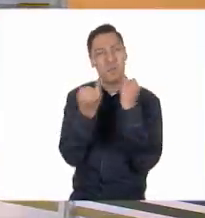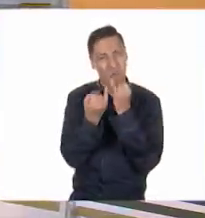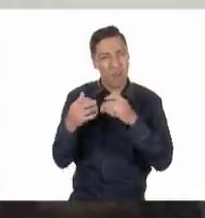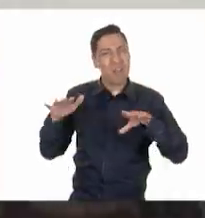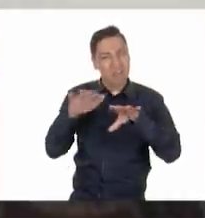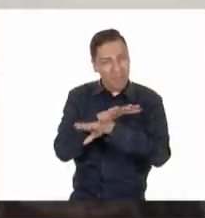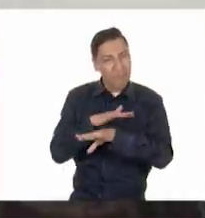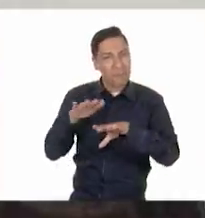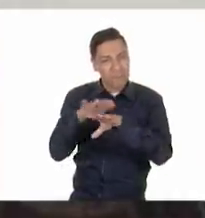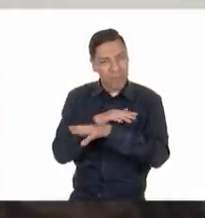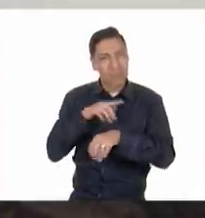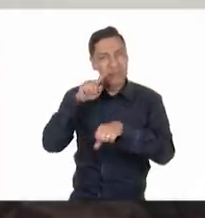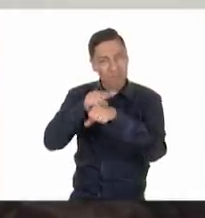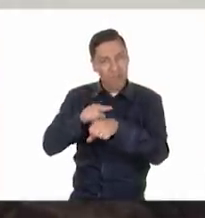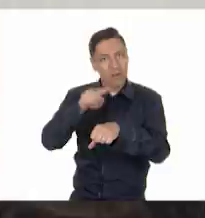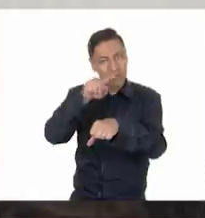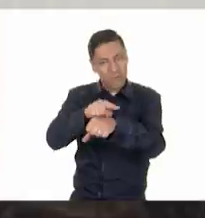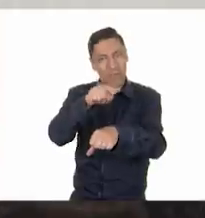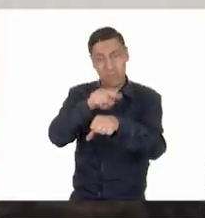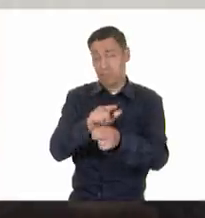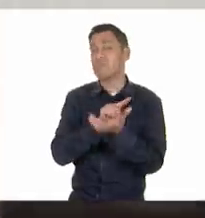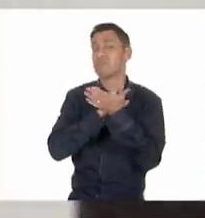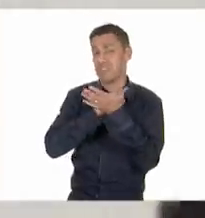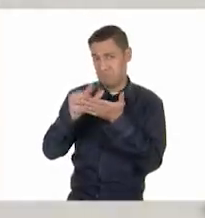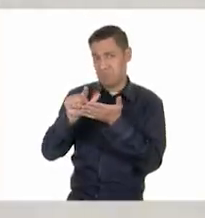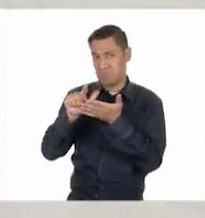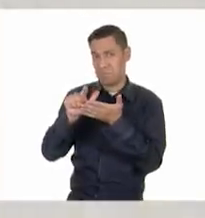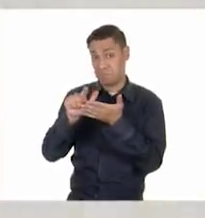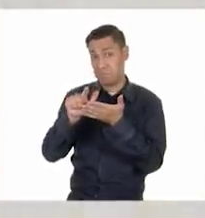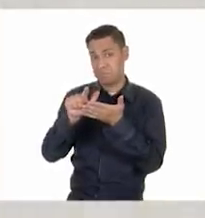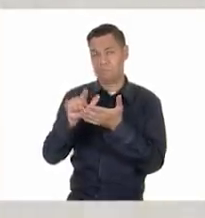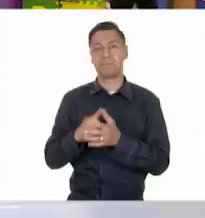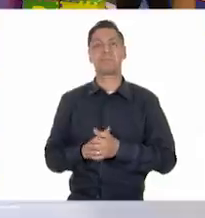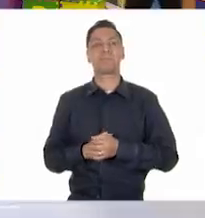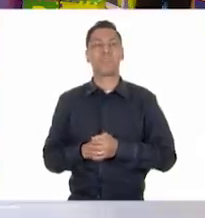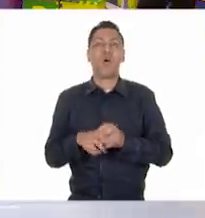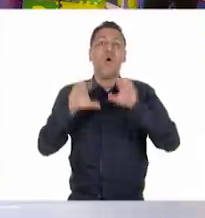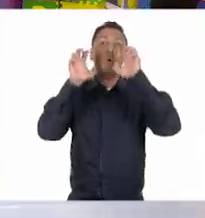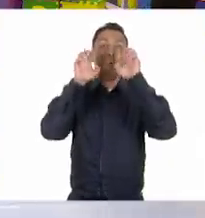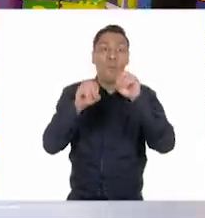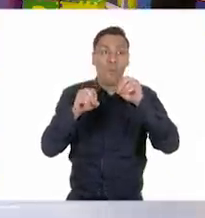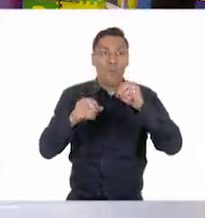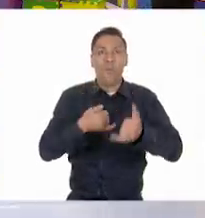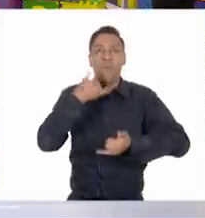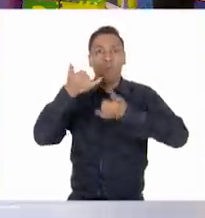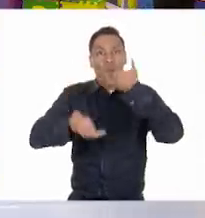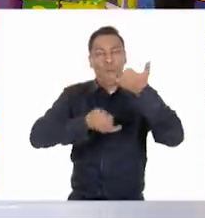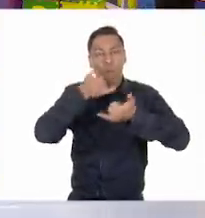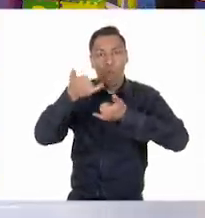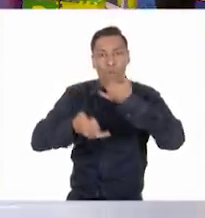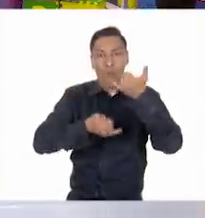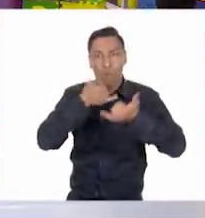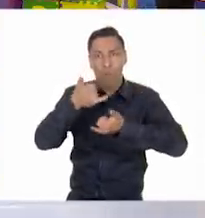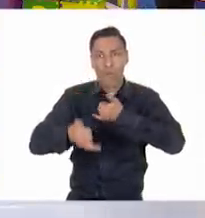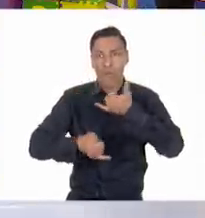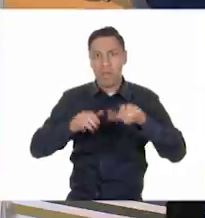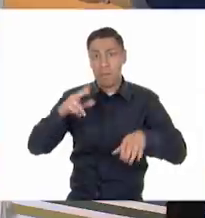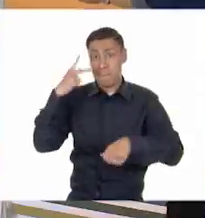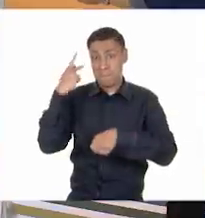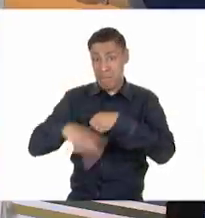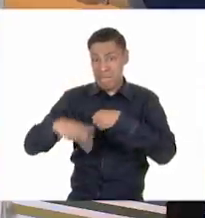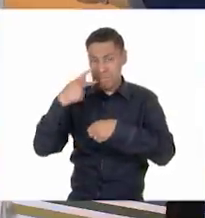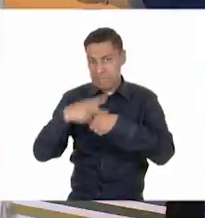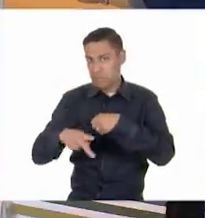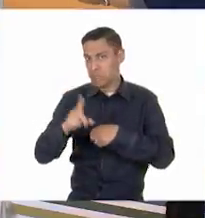el otro, en la otra pierna y el otro pie. También puede ser no realizar juegos extremos que nos puedan causar un accidente. Tienes toda la